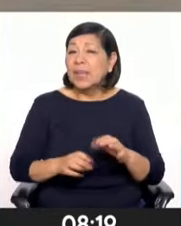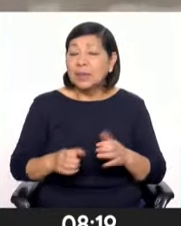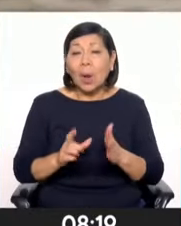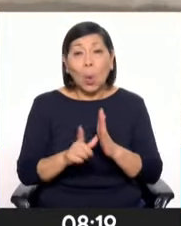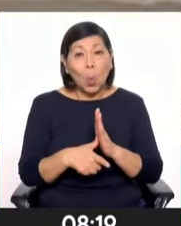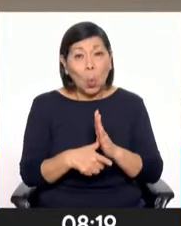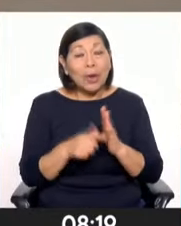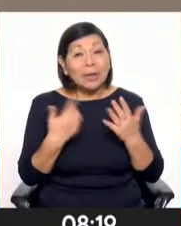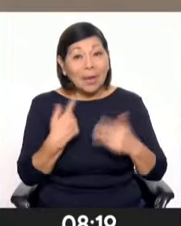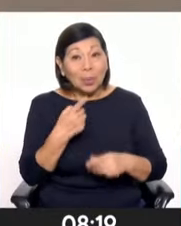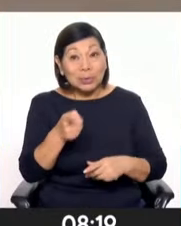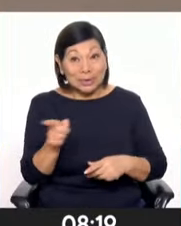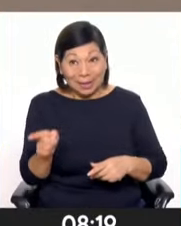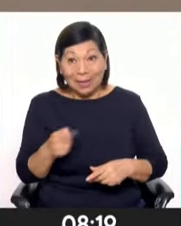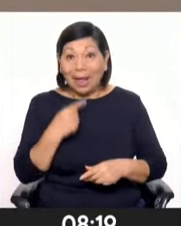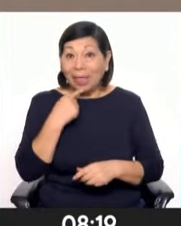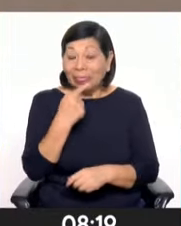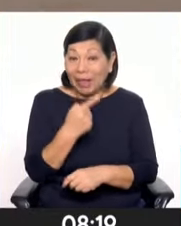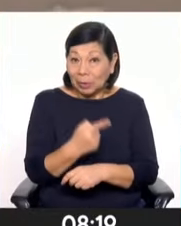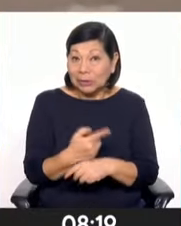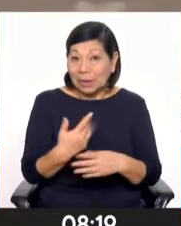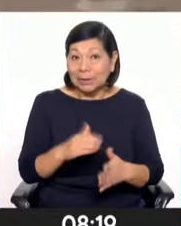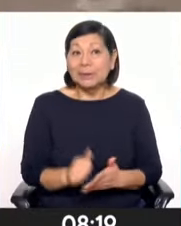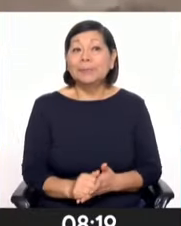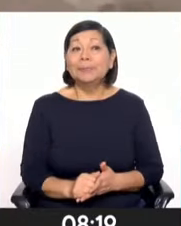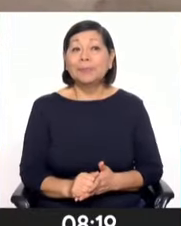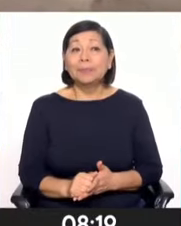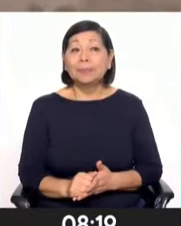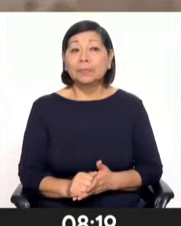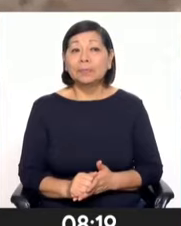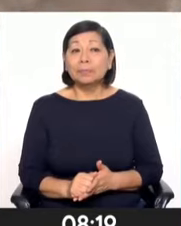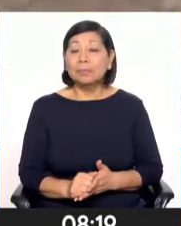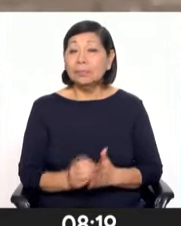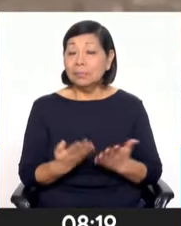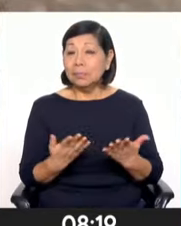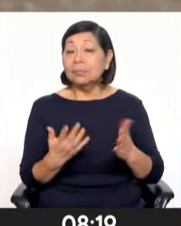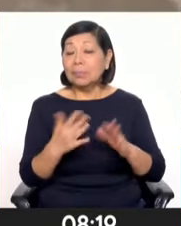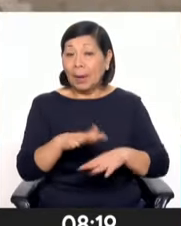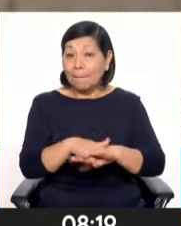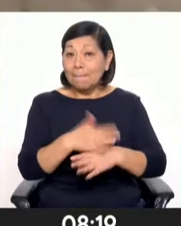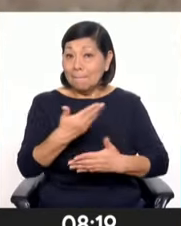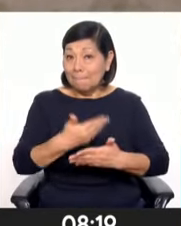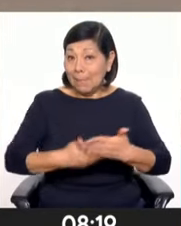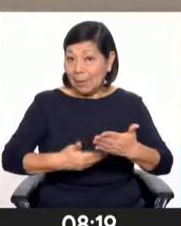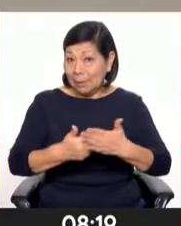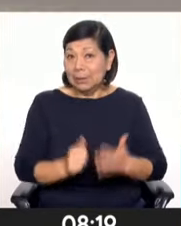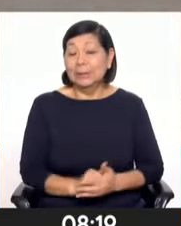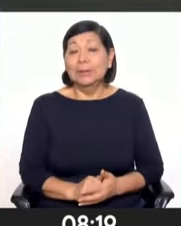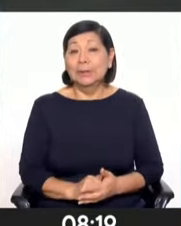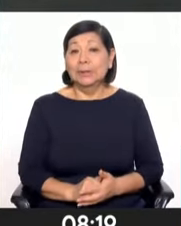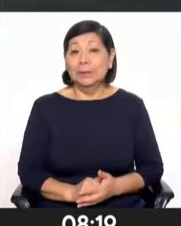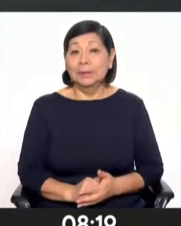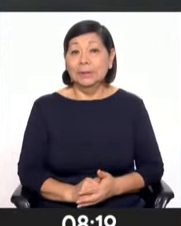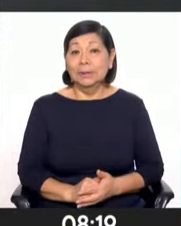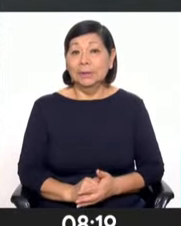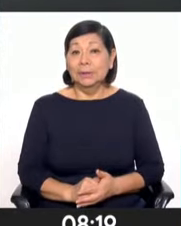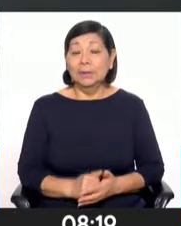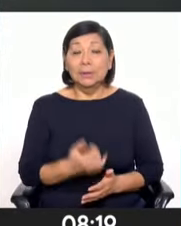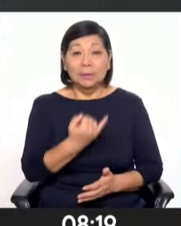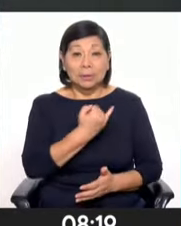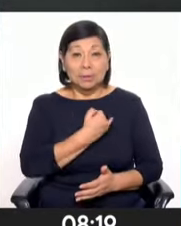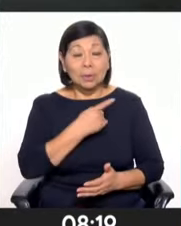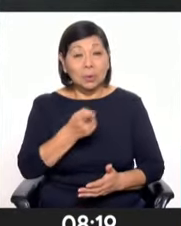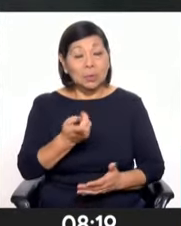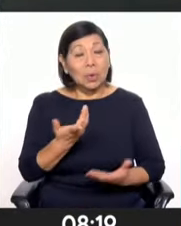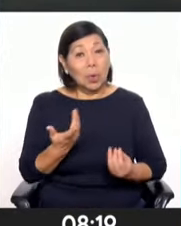luego de esta denuncia que usted ha realizado a través de los canales legales de la institución